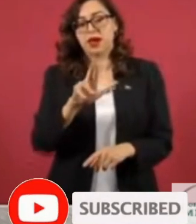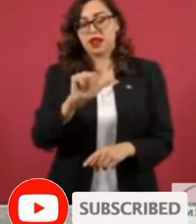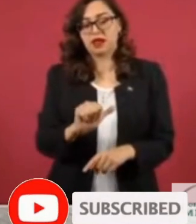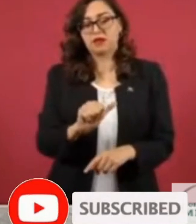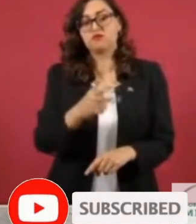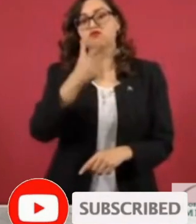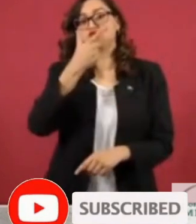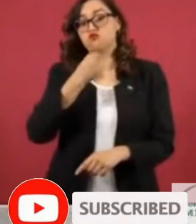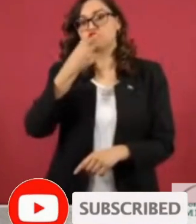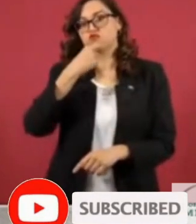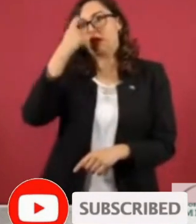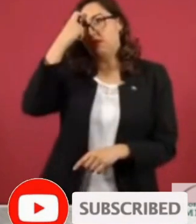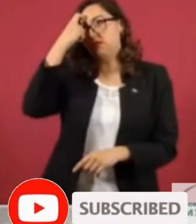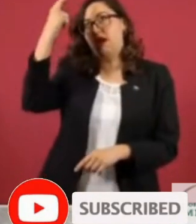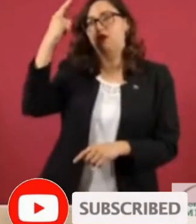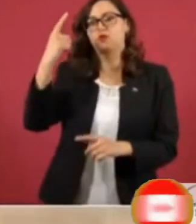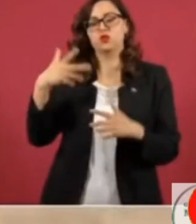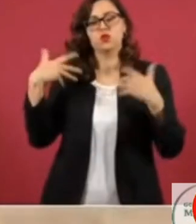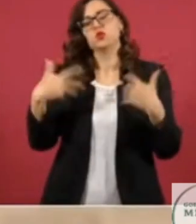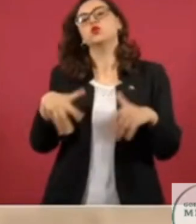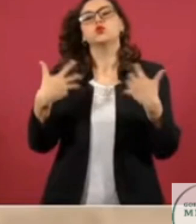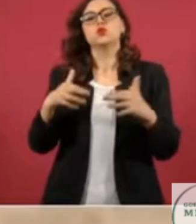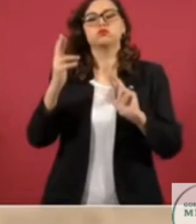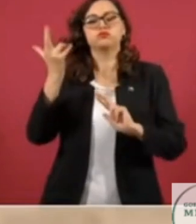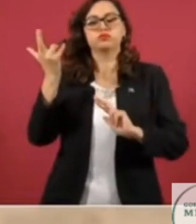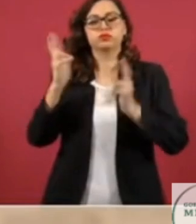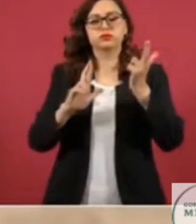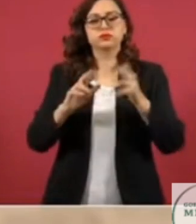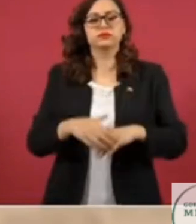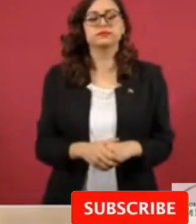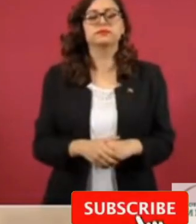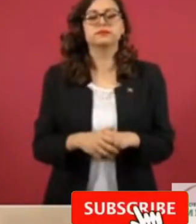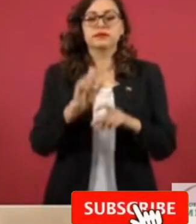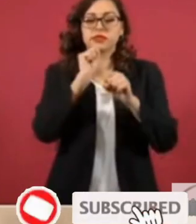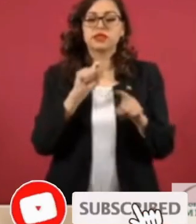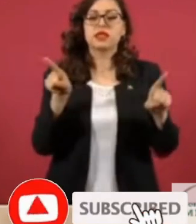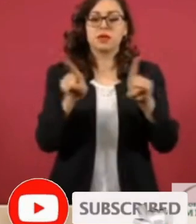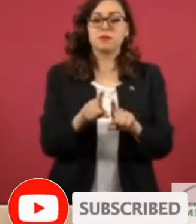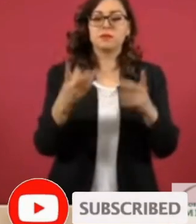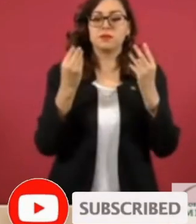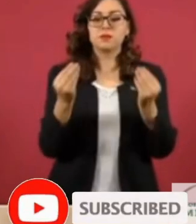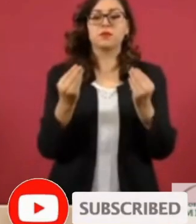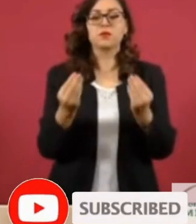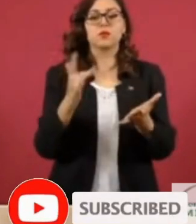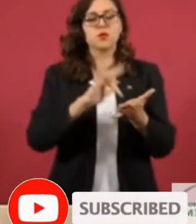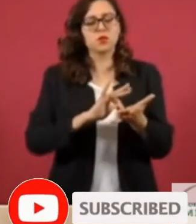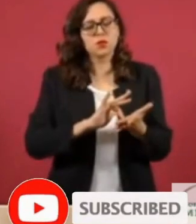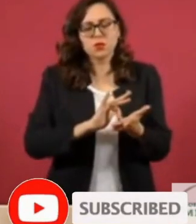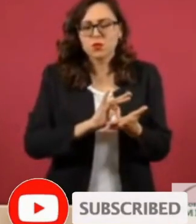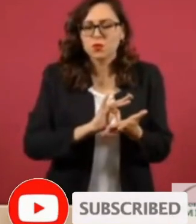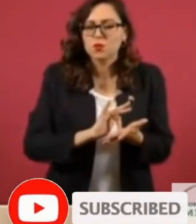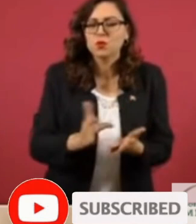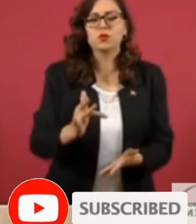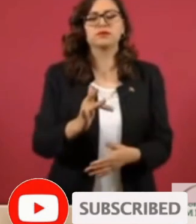idealista revolucionario. Gracias también de todo corazón